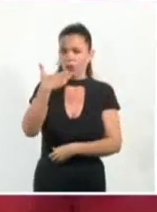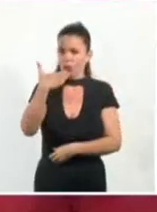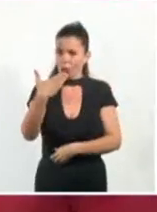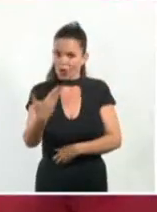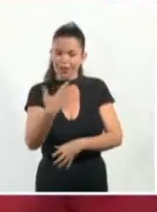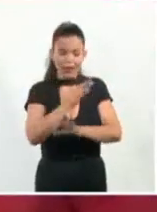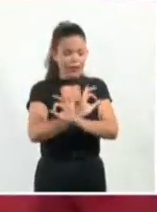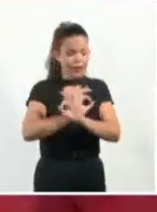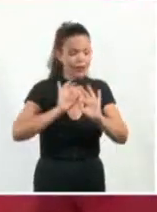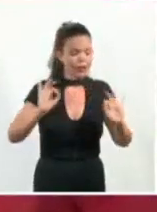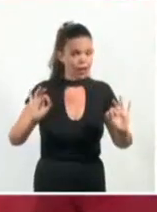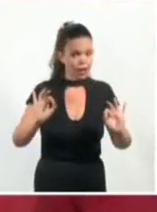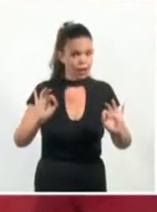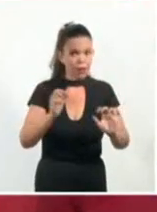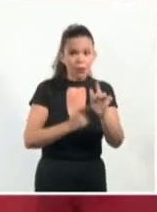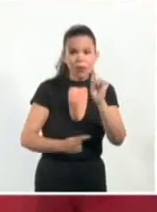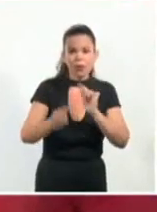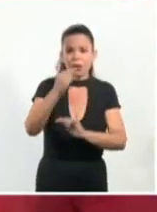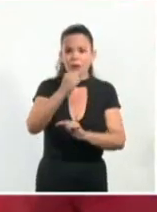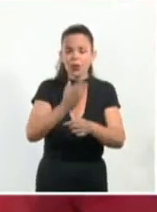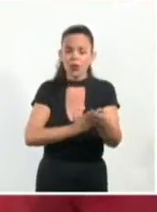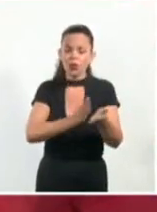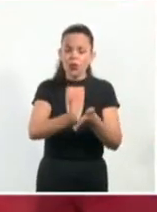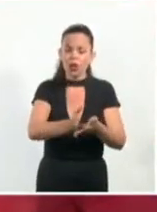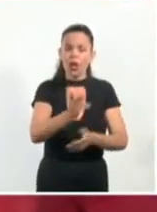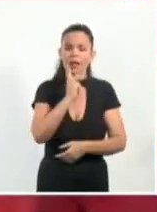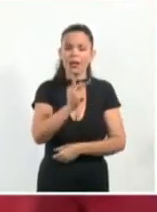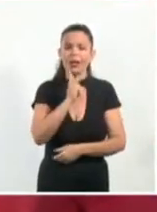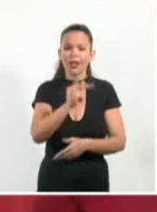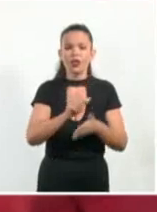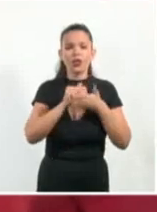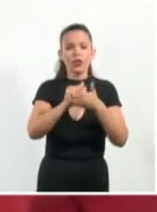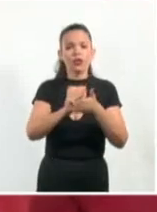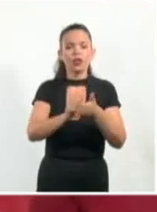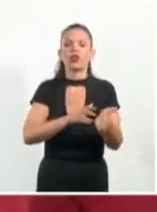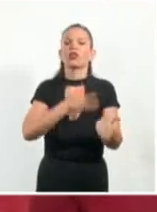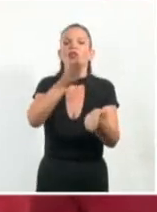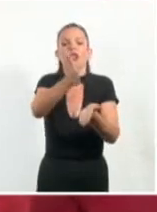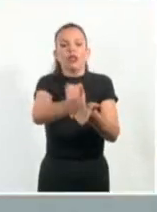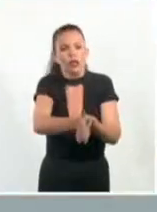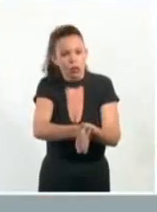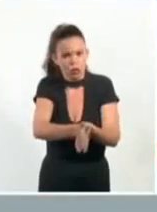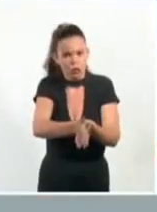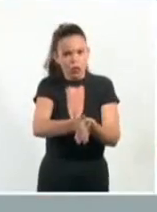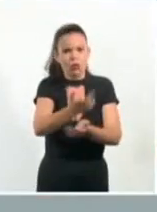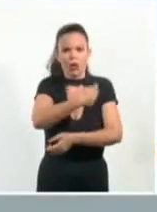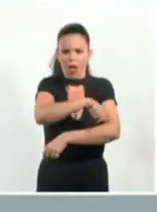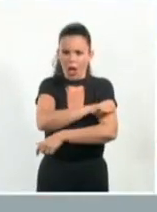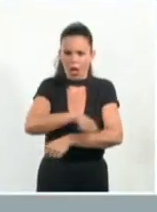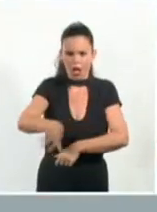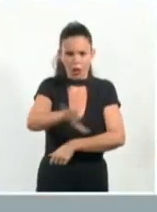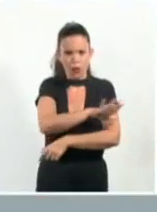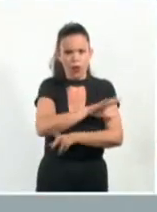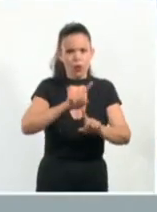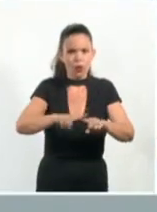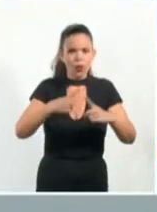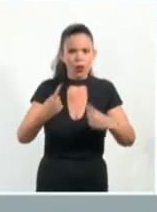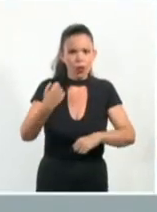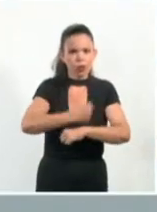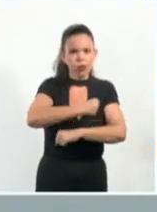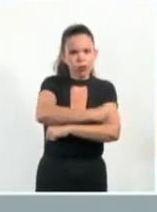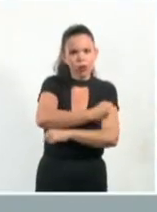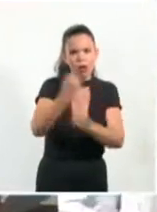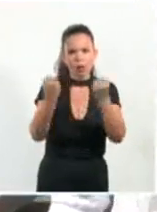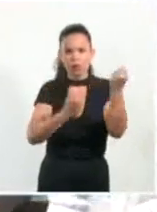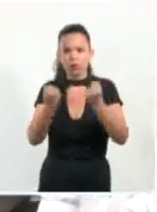de continuar trabajando en los servicios directos al pueblo a partir de estos equipos que han hemos recibido en la